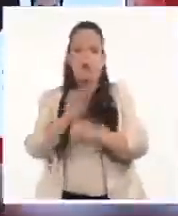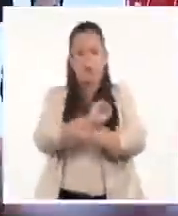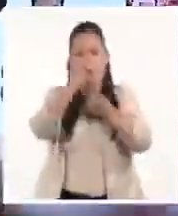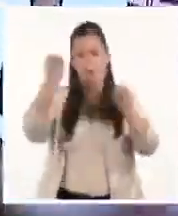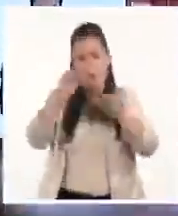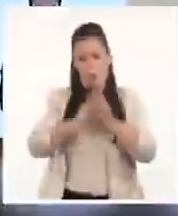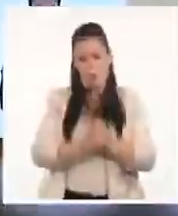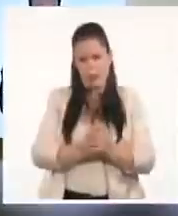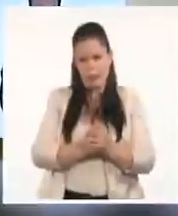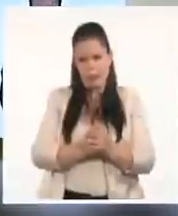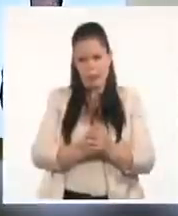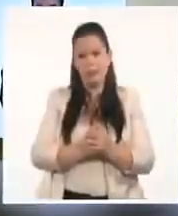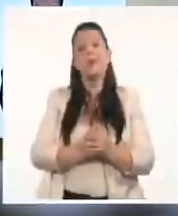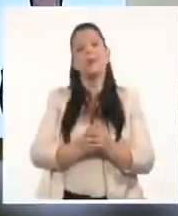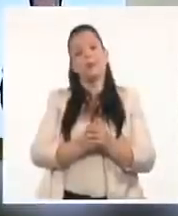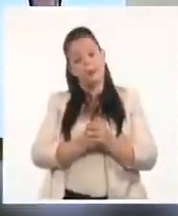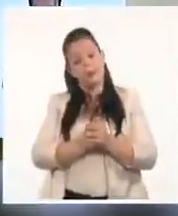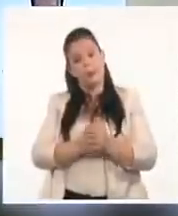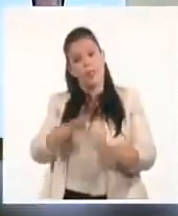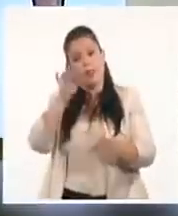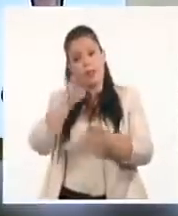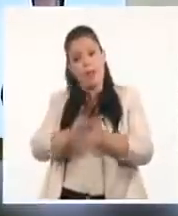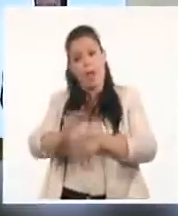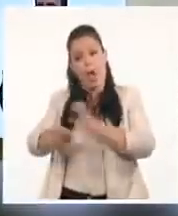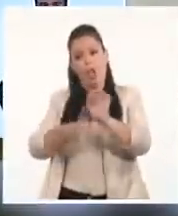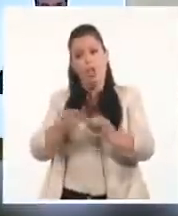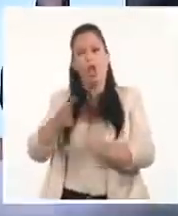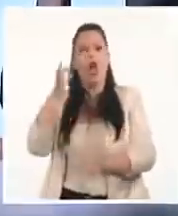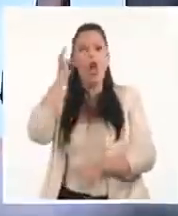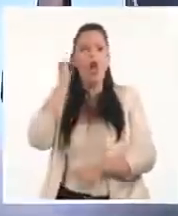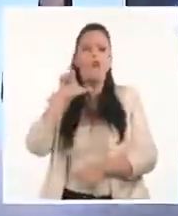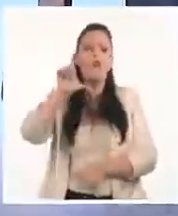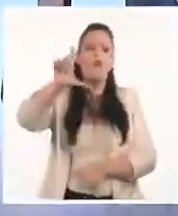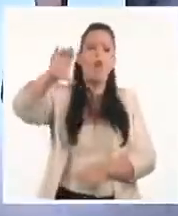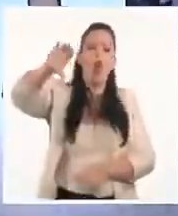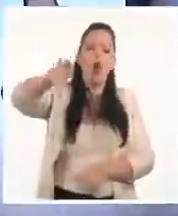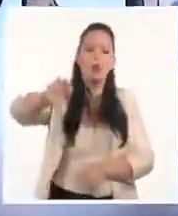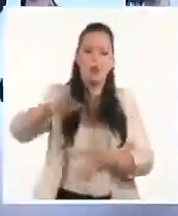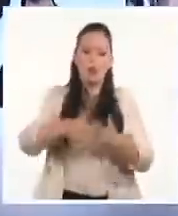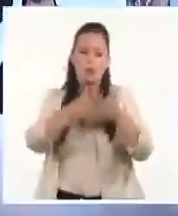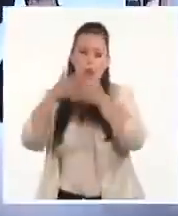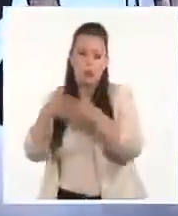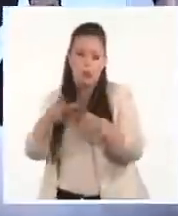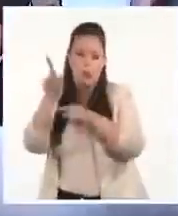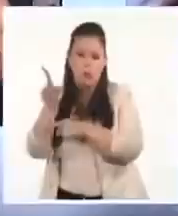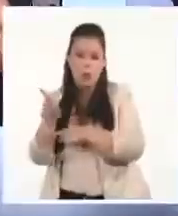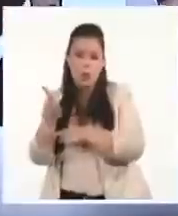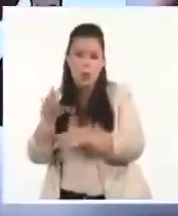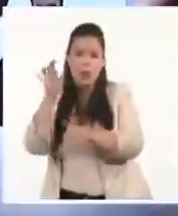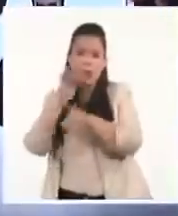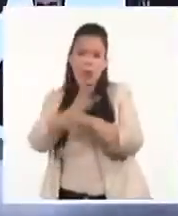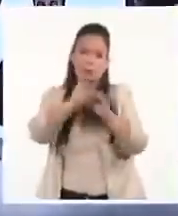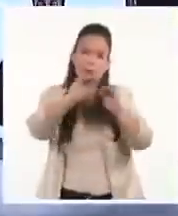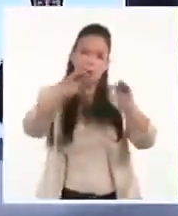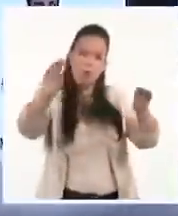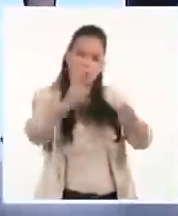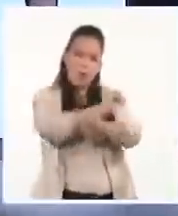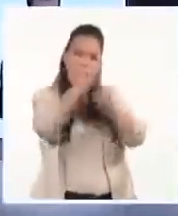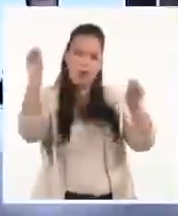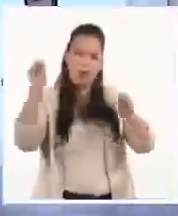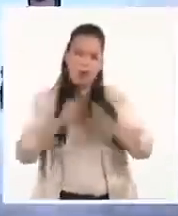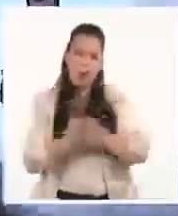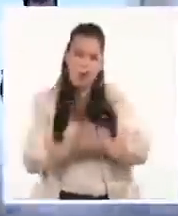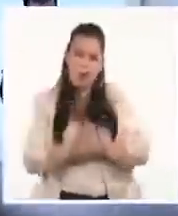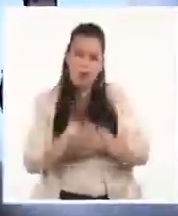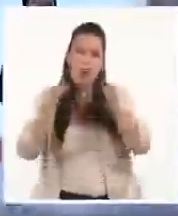desde la Florida, entonces desde el mediodía se comenzaron a sumar concentraciones en otras localidades del país. Hoy, hoy se está diciendo que